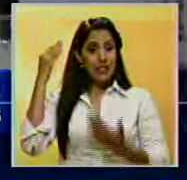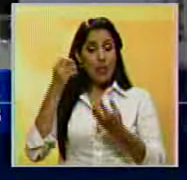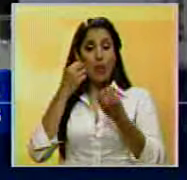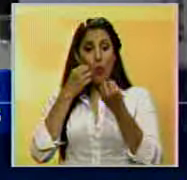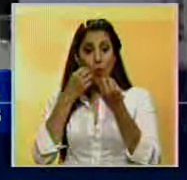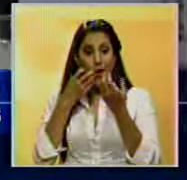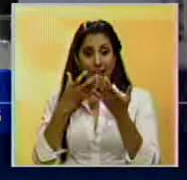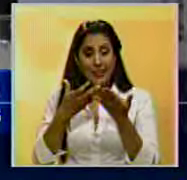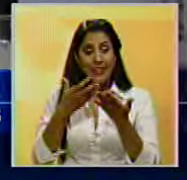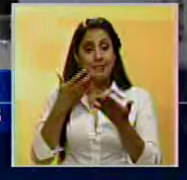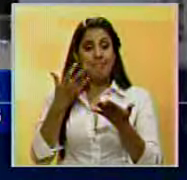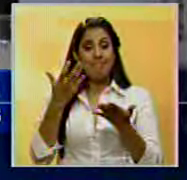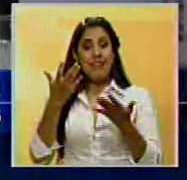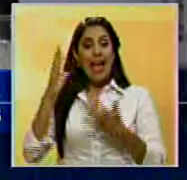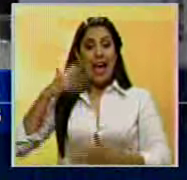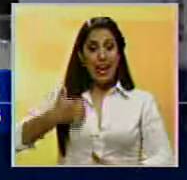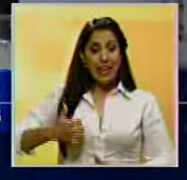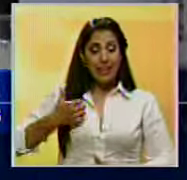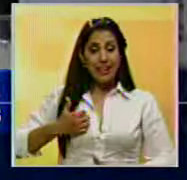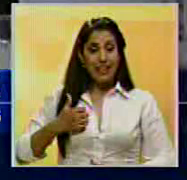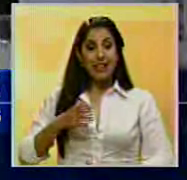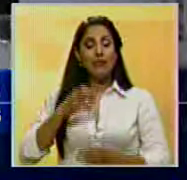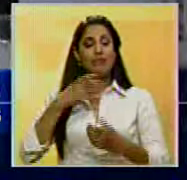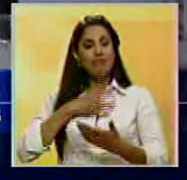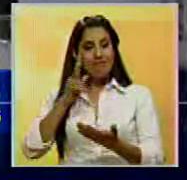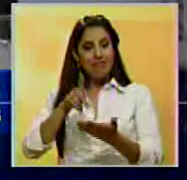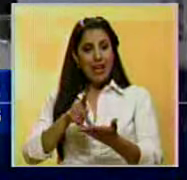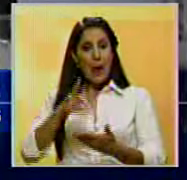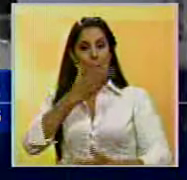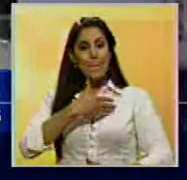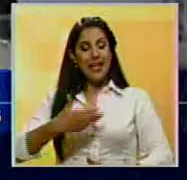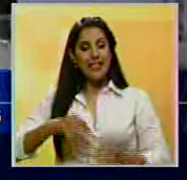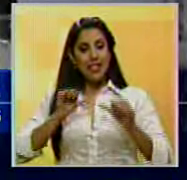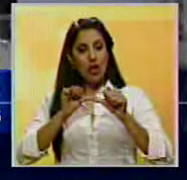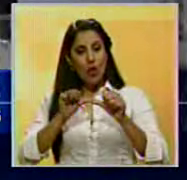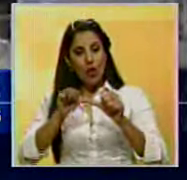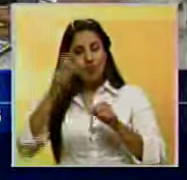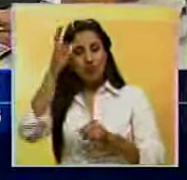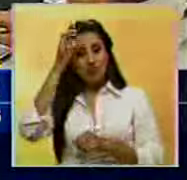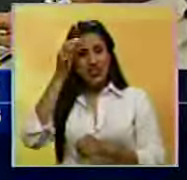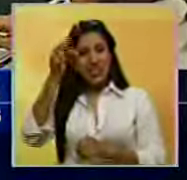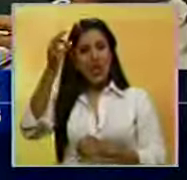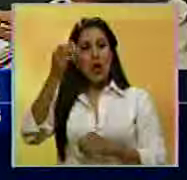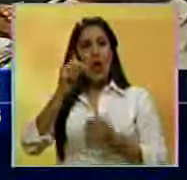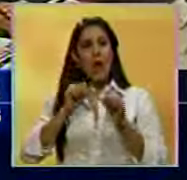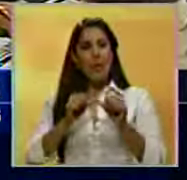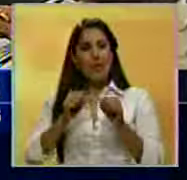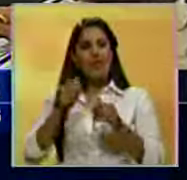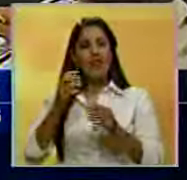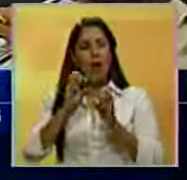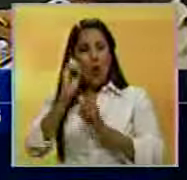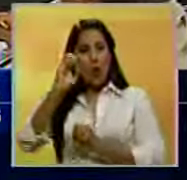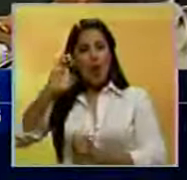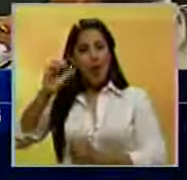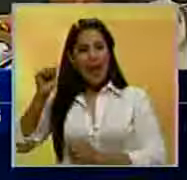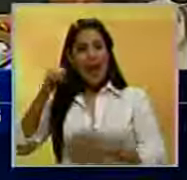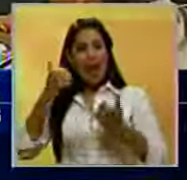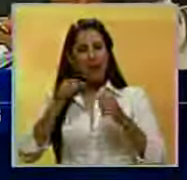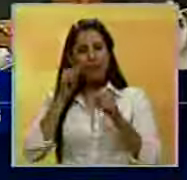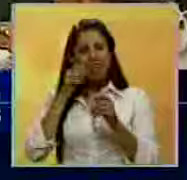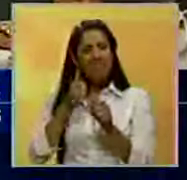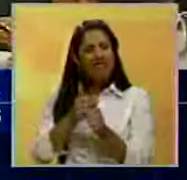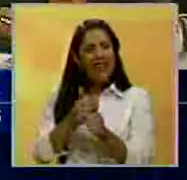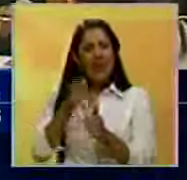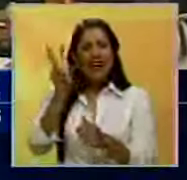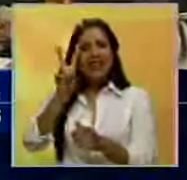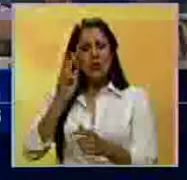que Argentina, al dirigir la presidencia del Consejo Permanente de la OEA, tienen una doble responsabilidad en seguir de cerca